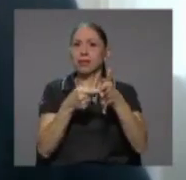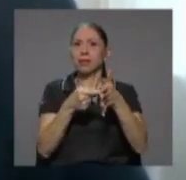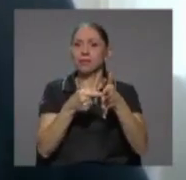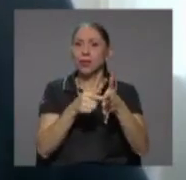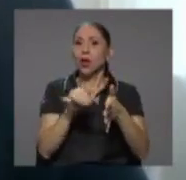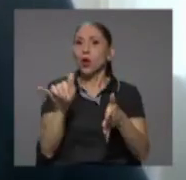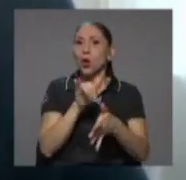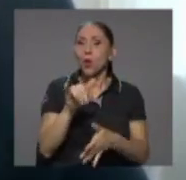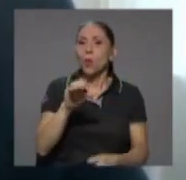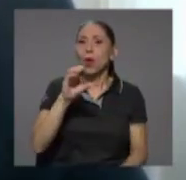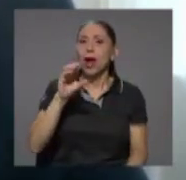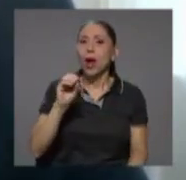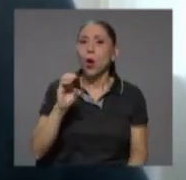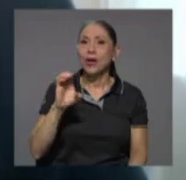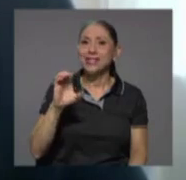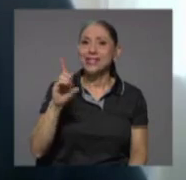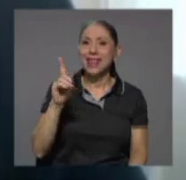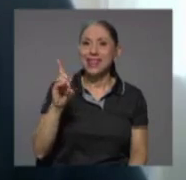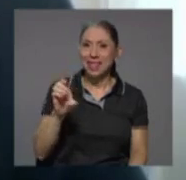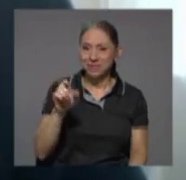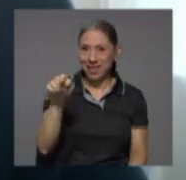OCDE en el proceso de adhesión